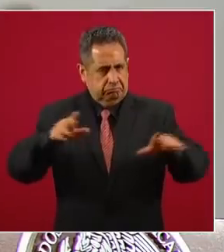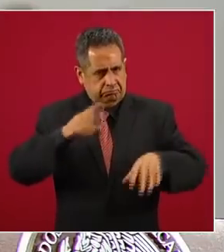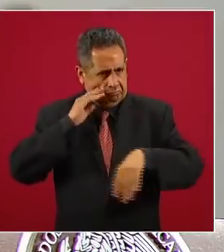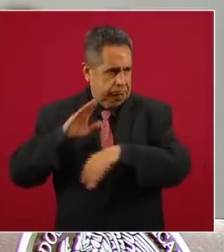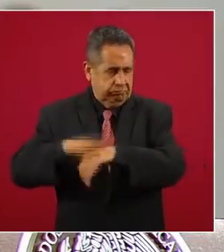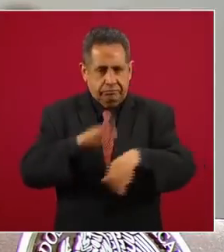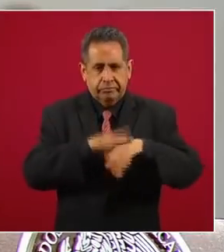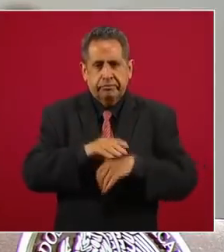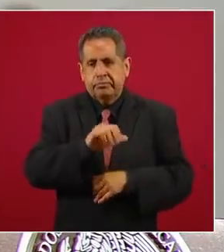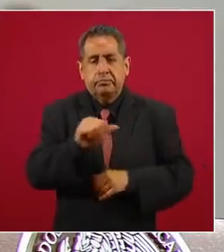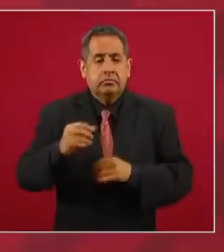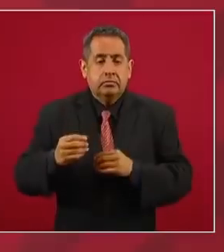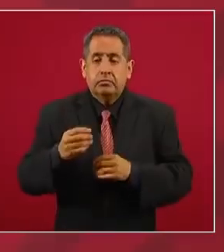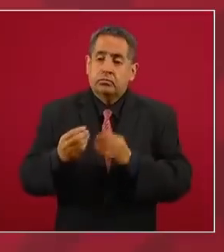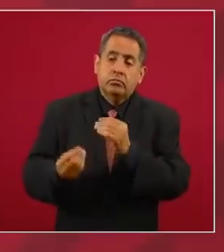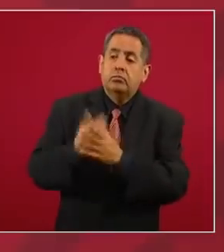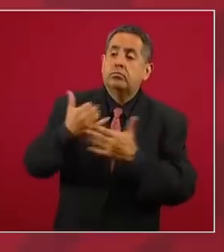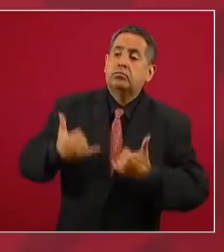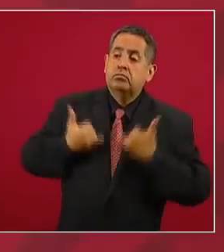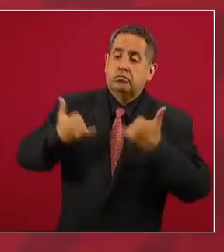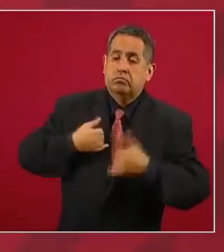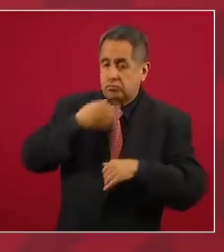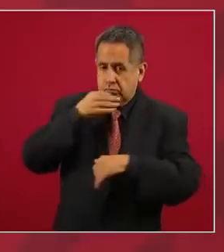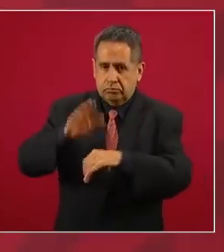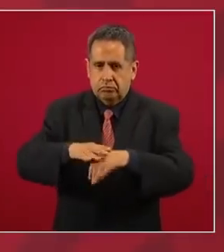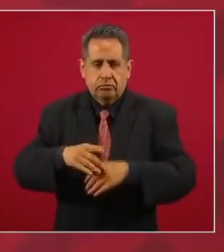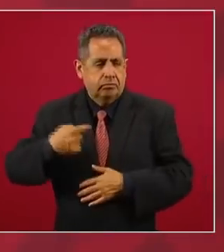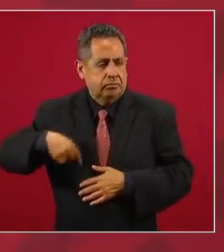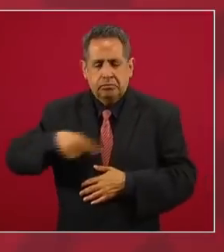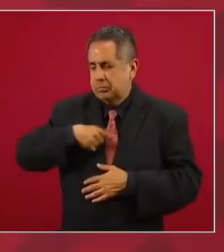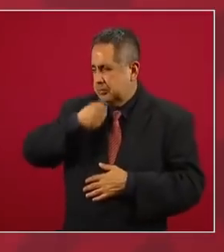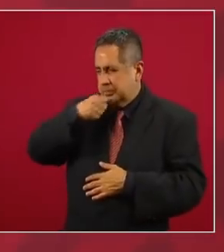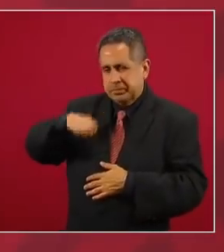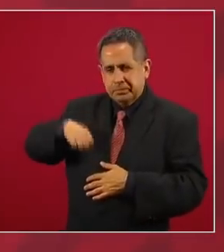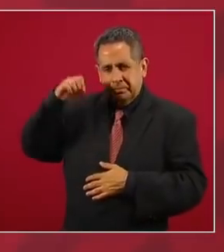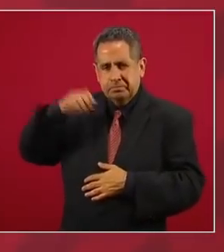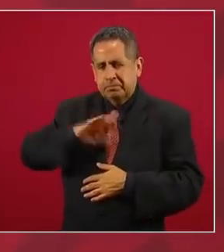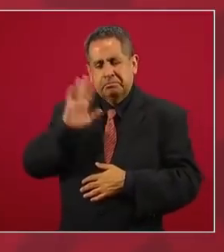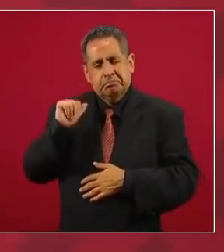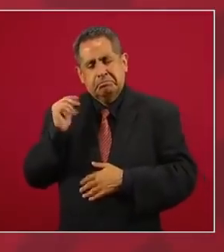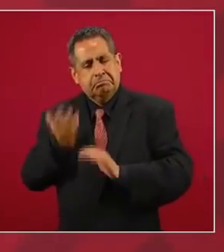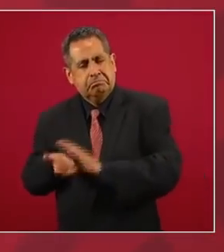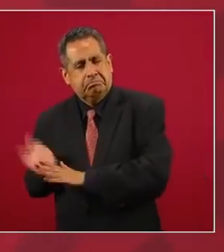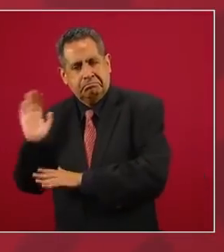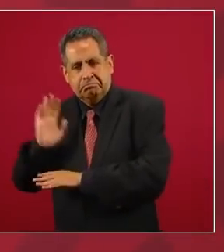para las nuevas generaciones. Ya nosotros nos vamos a ir,